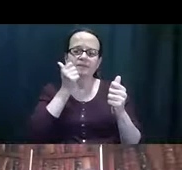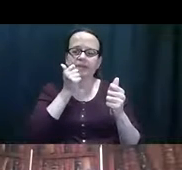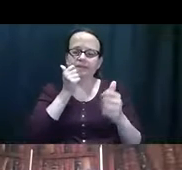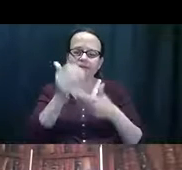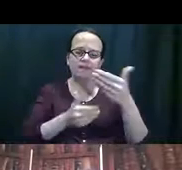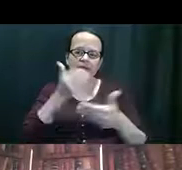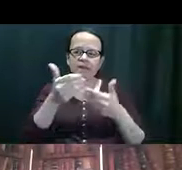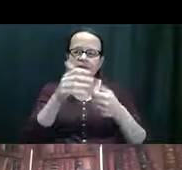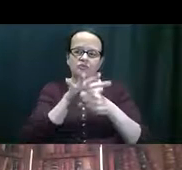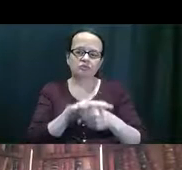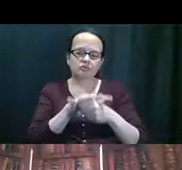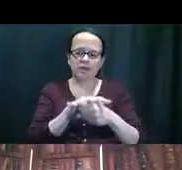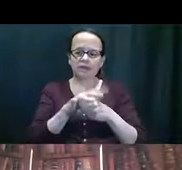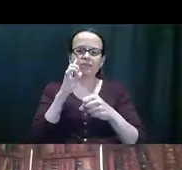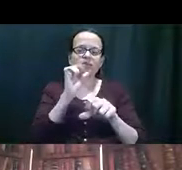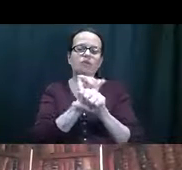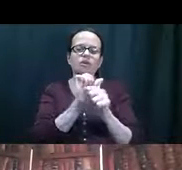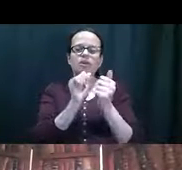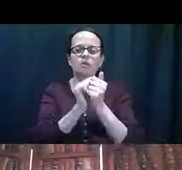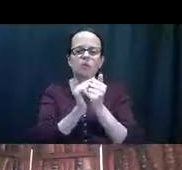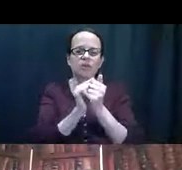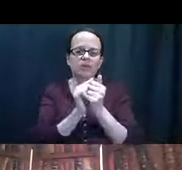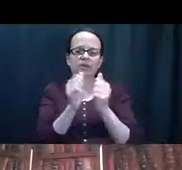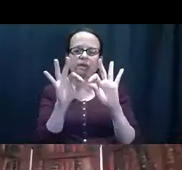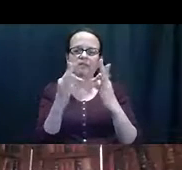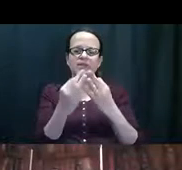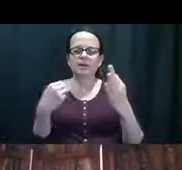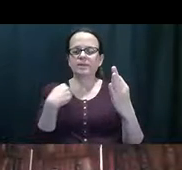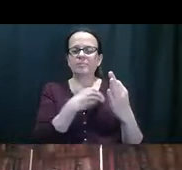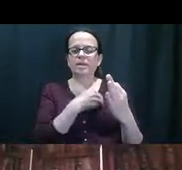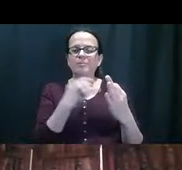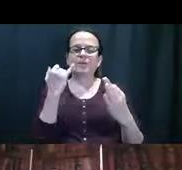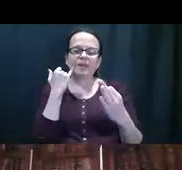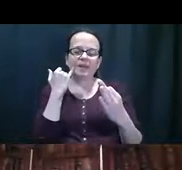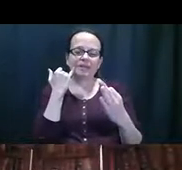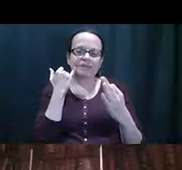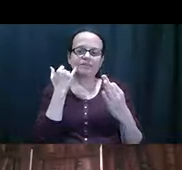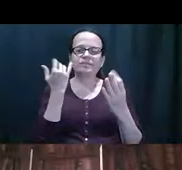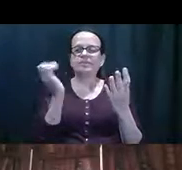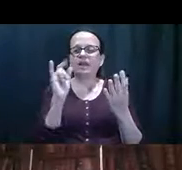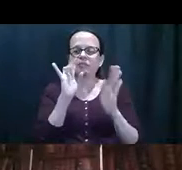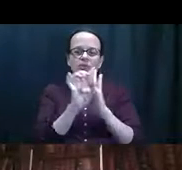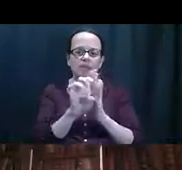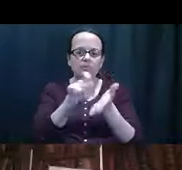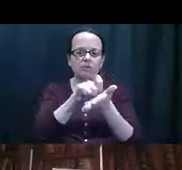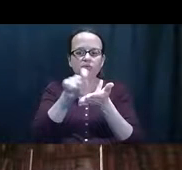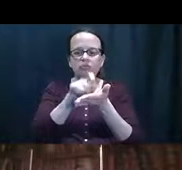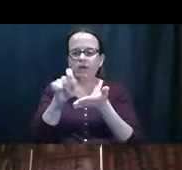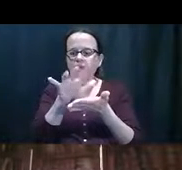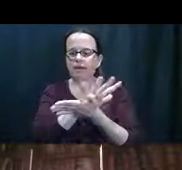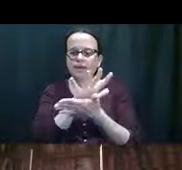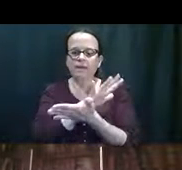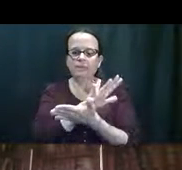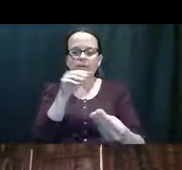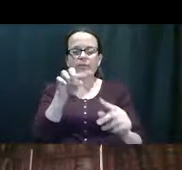eh, externa. Así que usted puede estar trabajando con este cliente o su familiar y a veces usted está viendo en ese